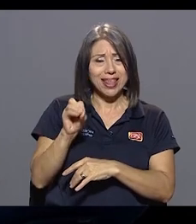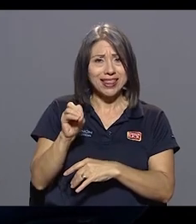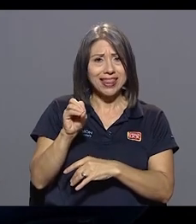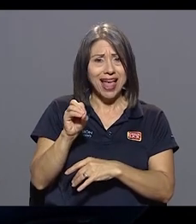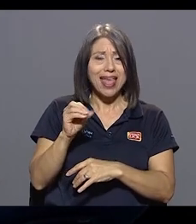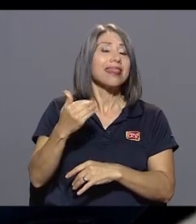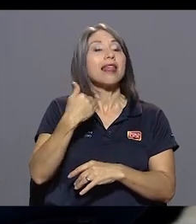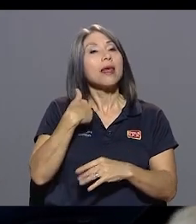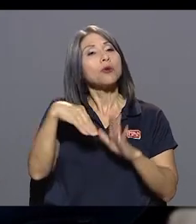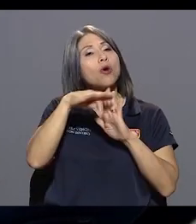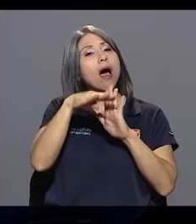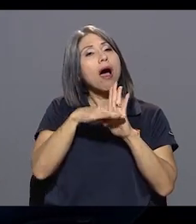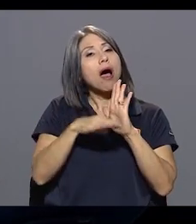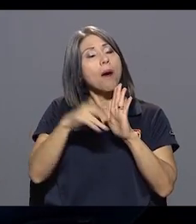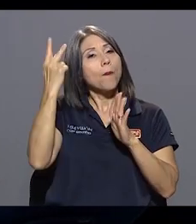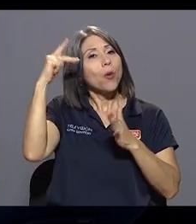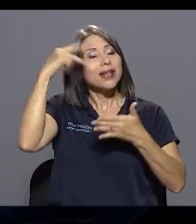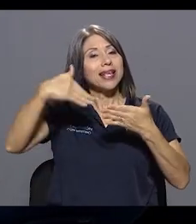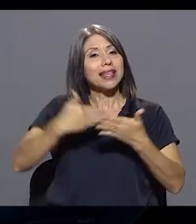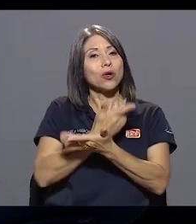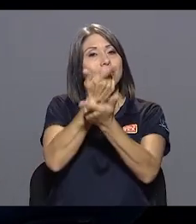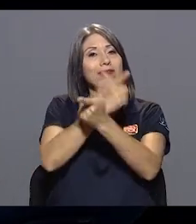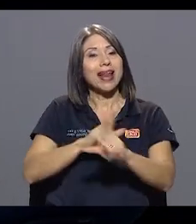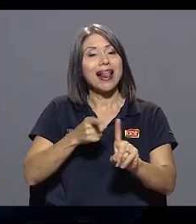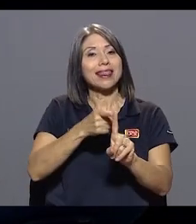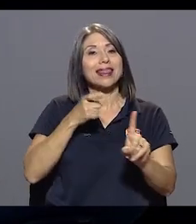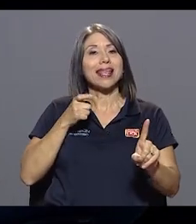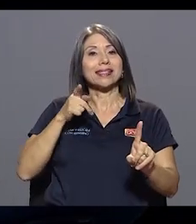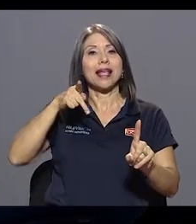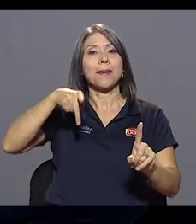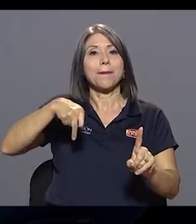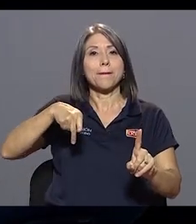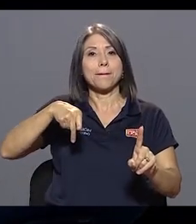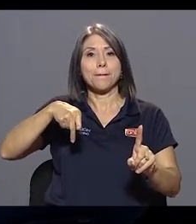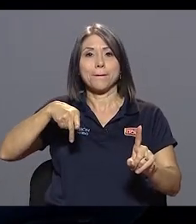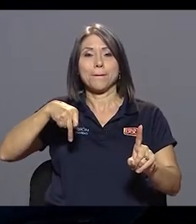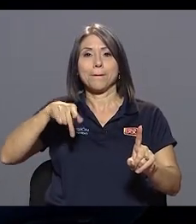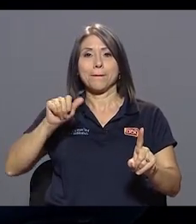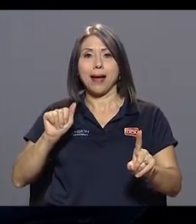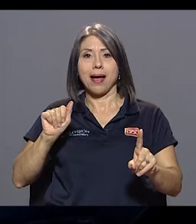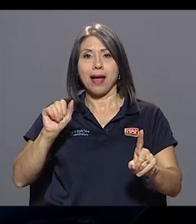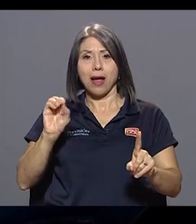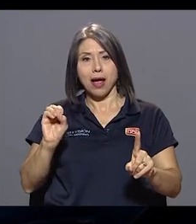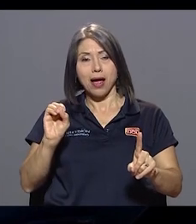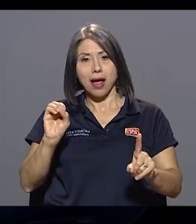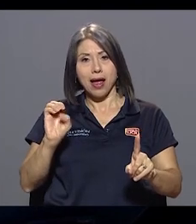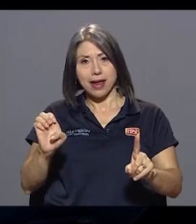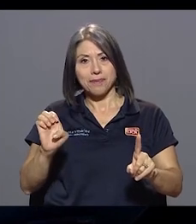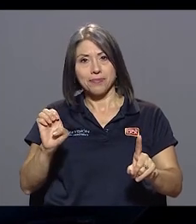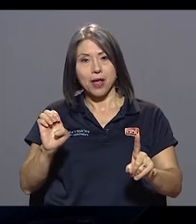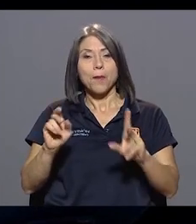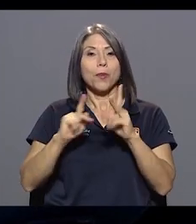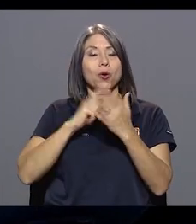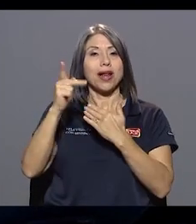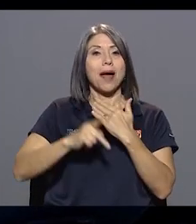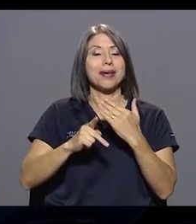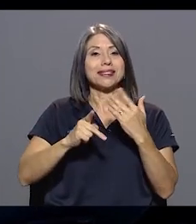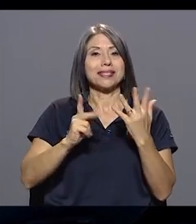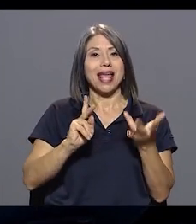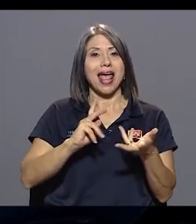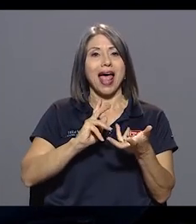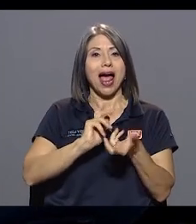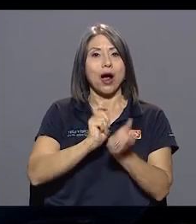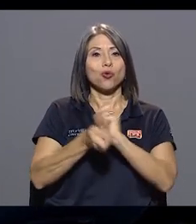corte neoliberal desde los programas de ajuste estructural, pasando por el Combo, TLC y otras políticas